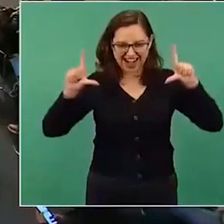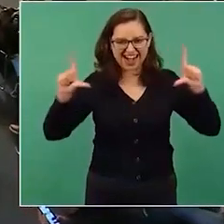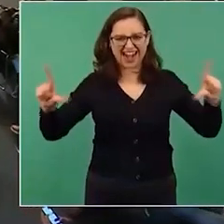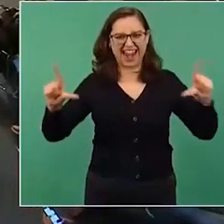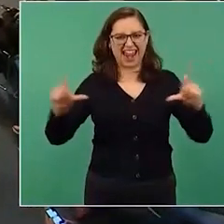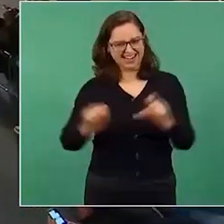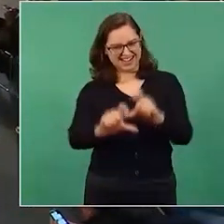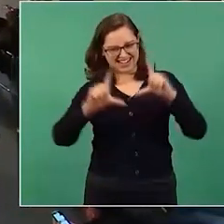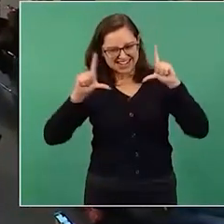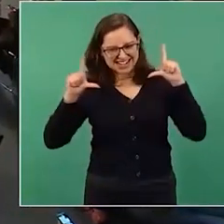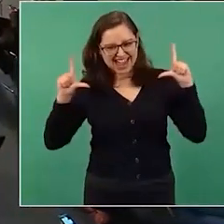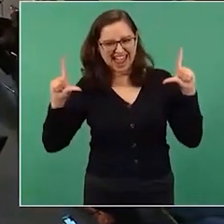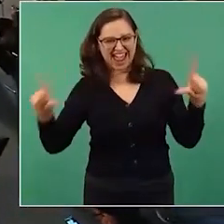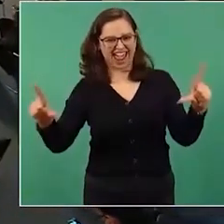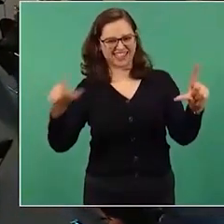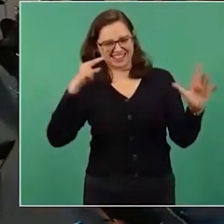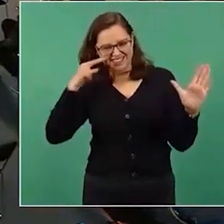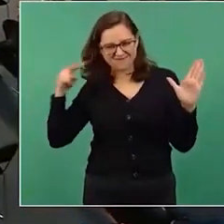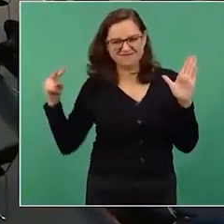grandotote, grandotote.